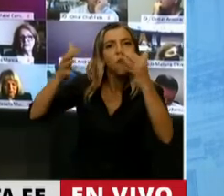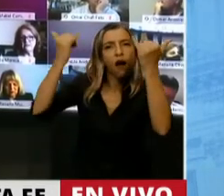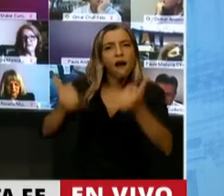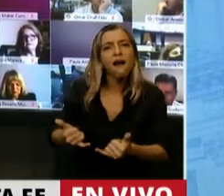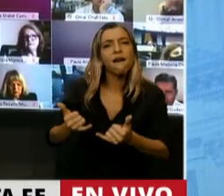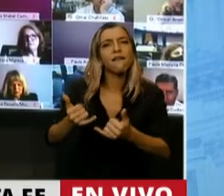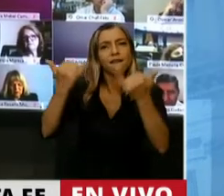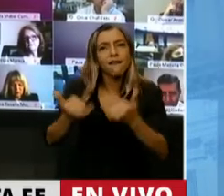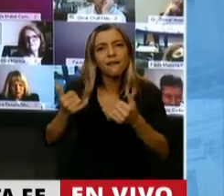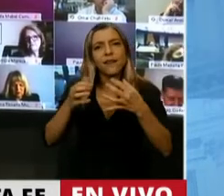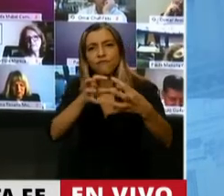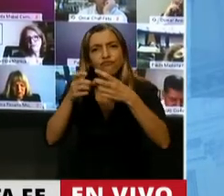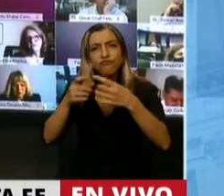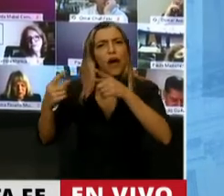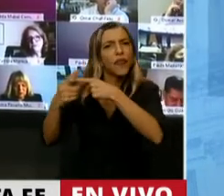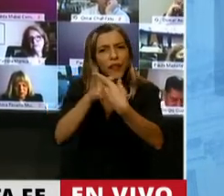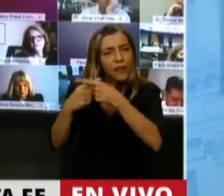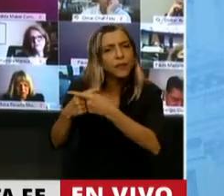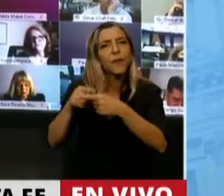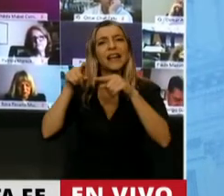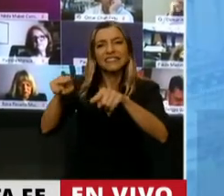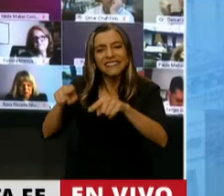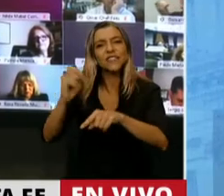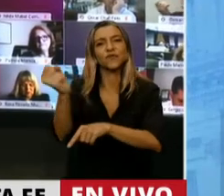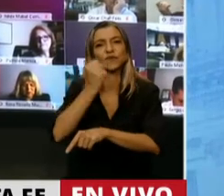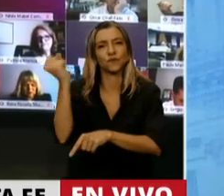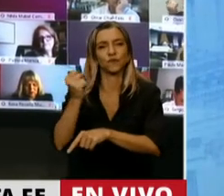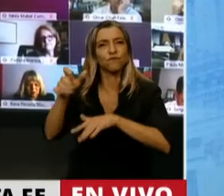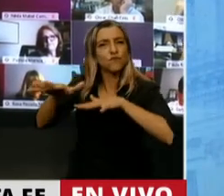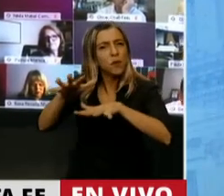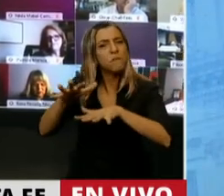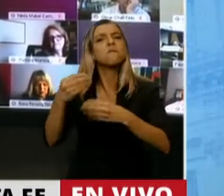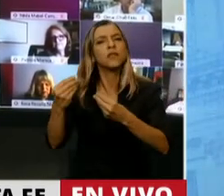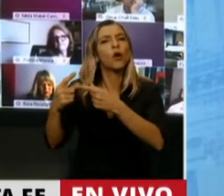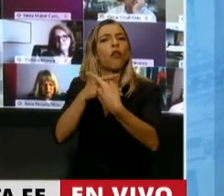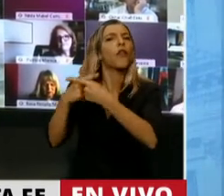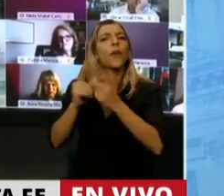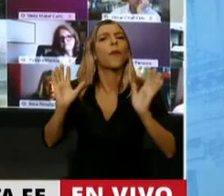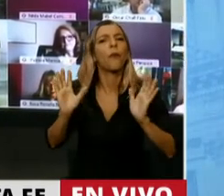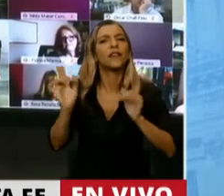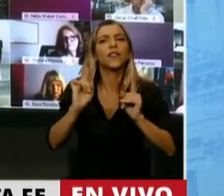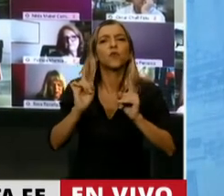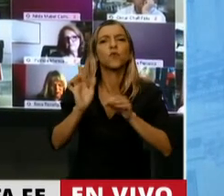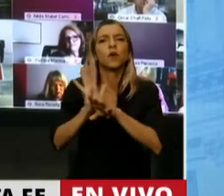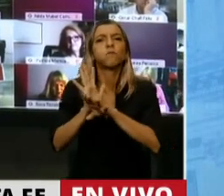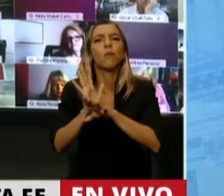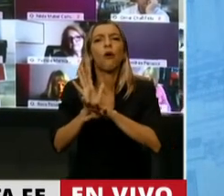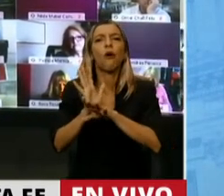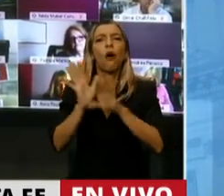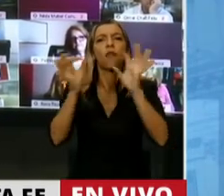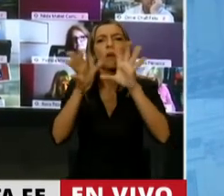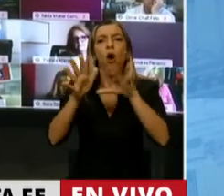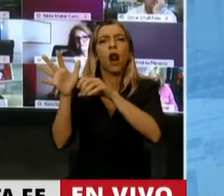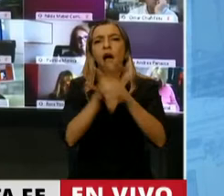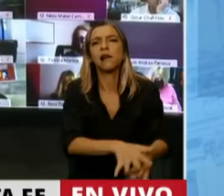polarización democrática, una polarización que debate todo, moviliza todo, pero no saca la democracia del curso de las mayorías